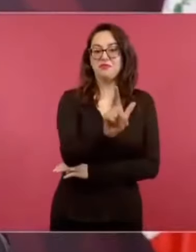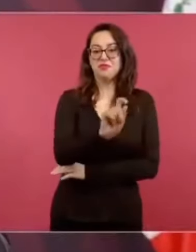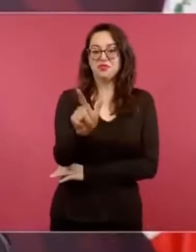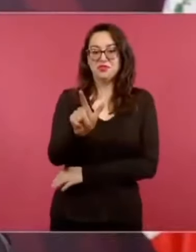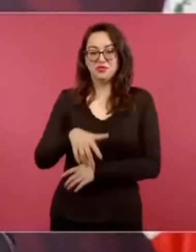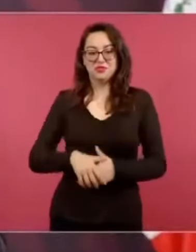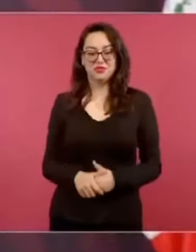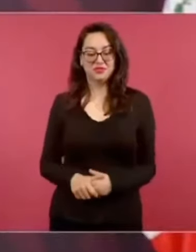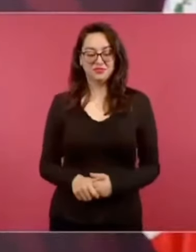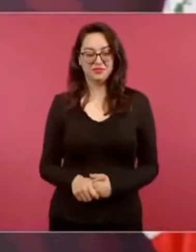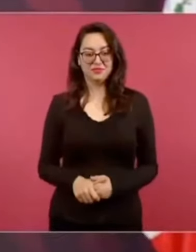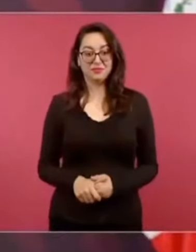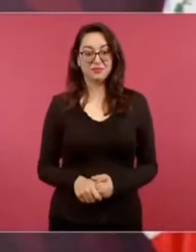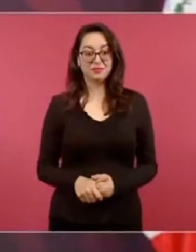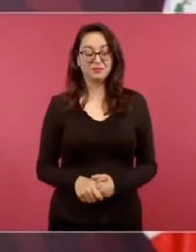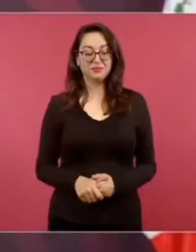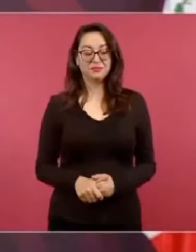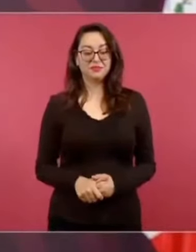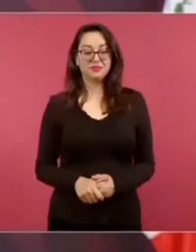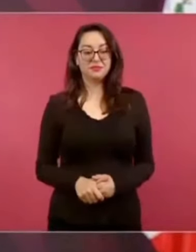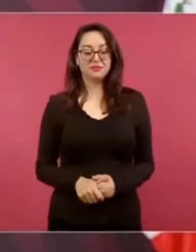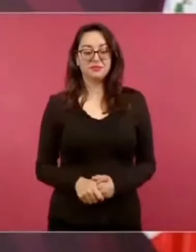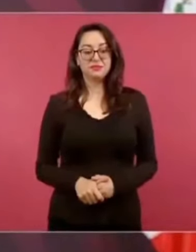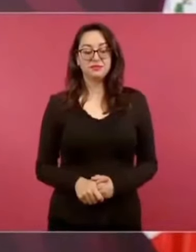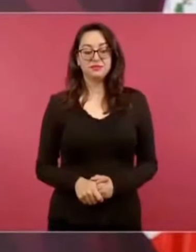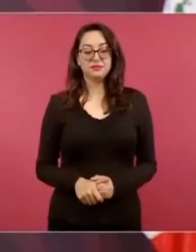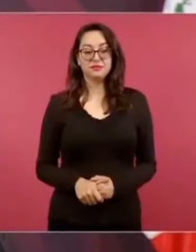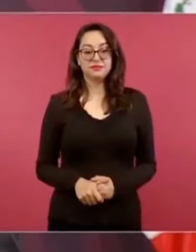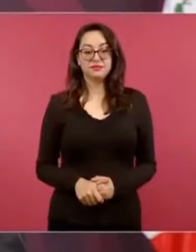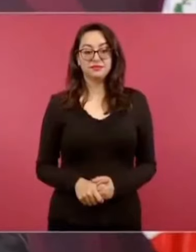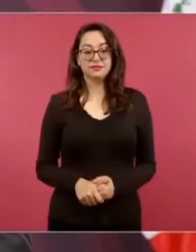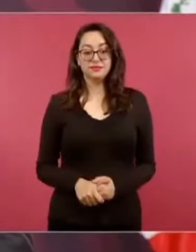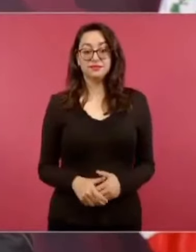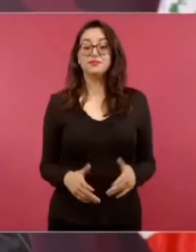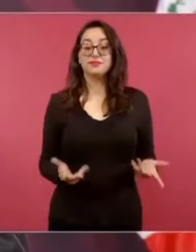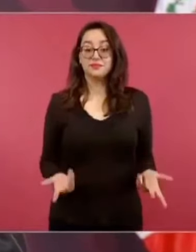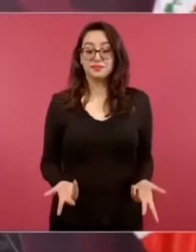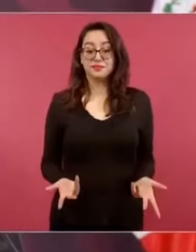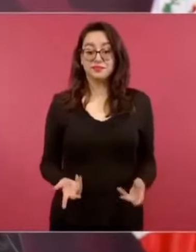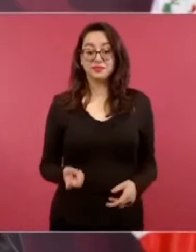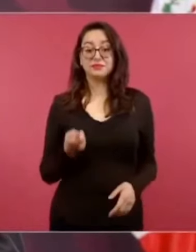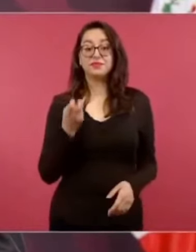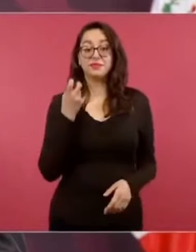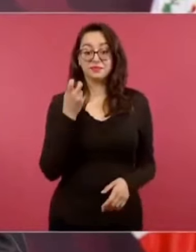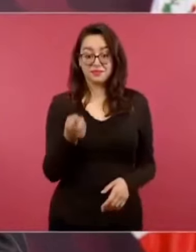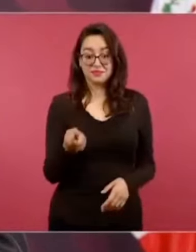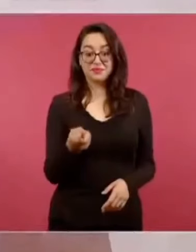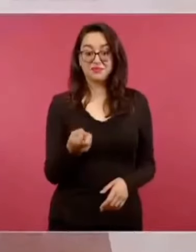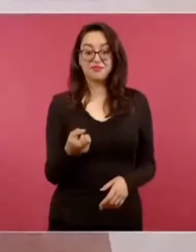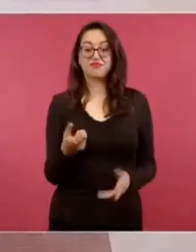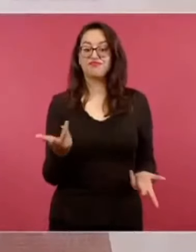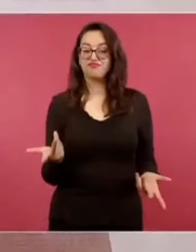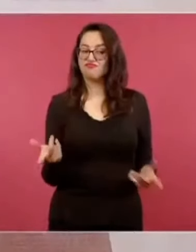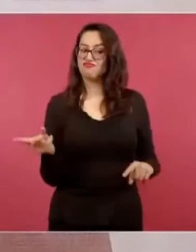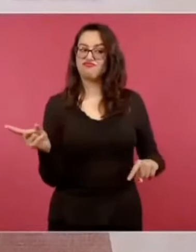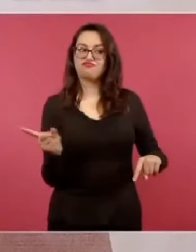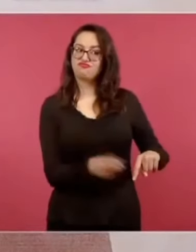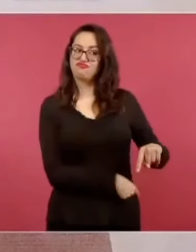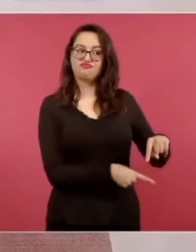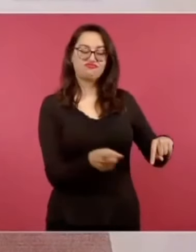Entonces, eso es lo que tenemos que seguir combatiendo.